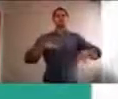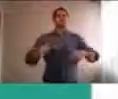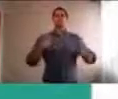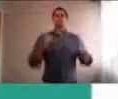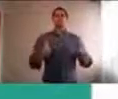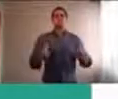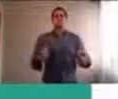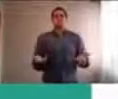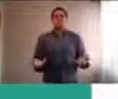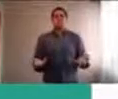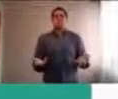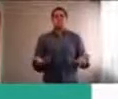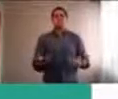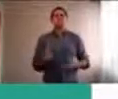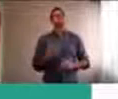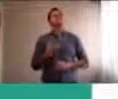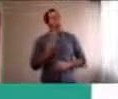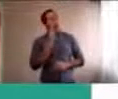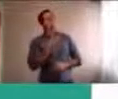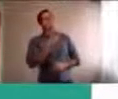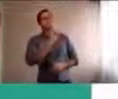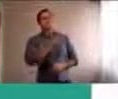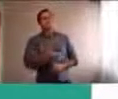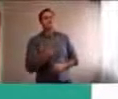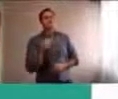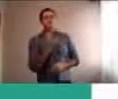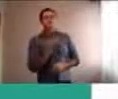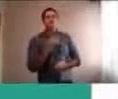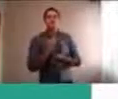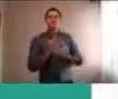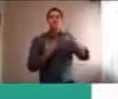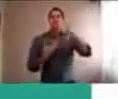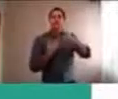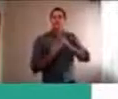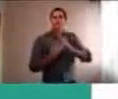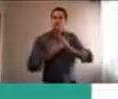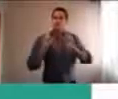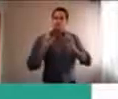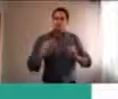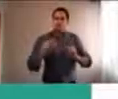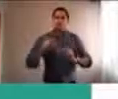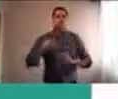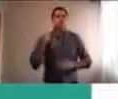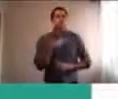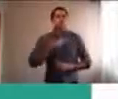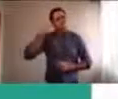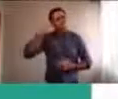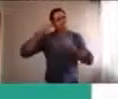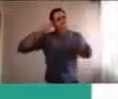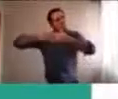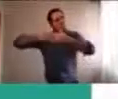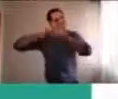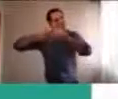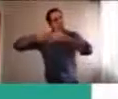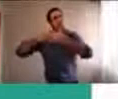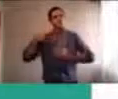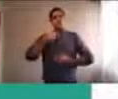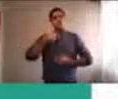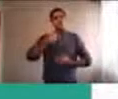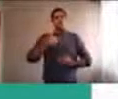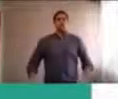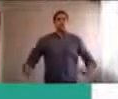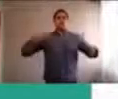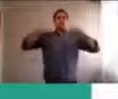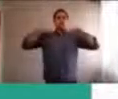detenernos un poco y pensar qué nos está pasando a nosotros como adultos. Depende cuál es el rol que tengamos que ejercer y cuál es nuestro lugar,